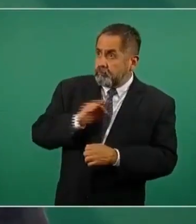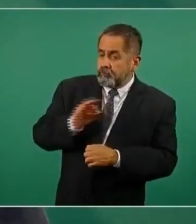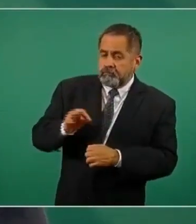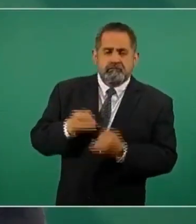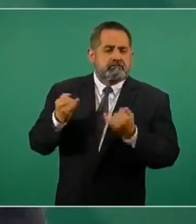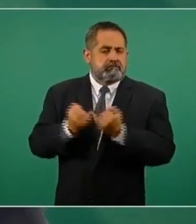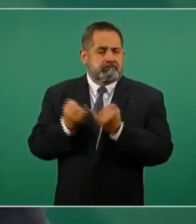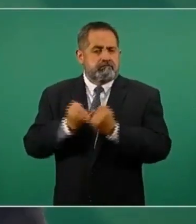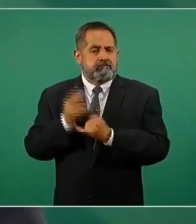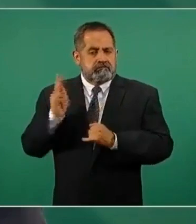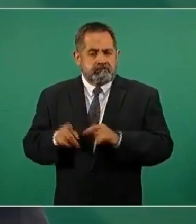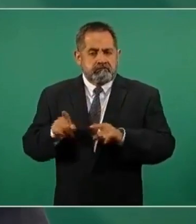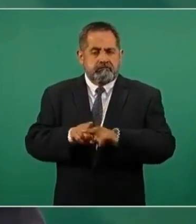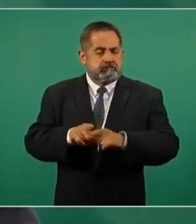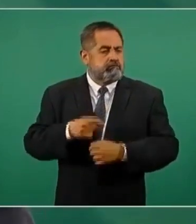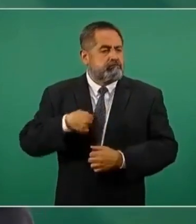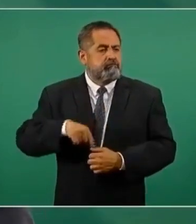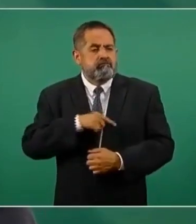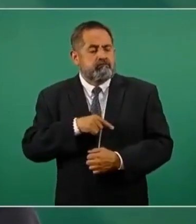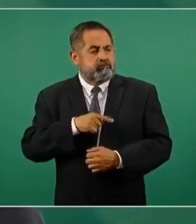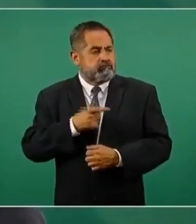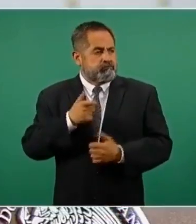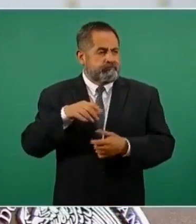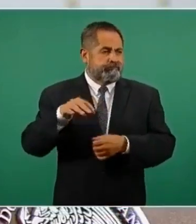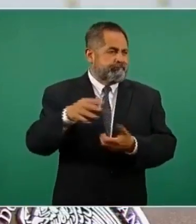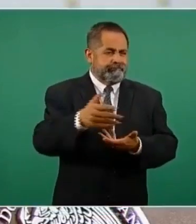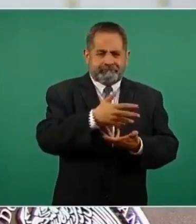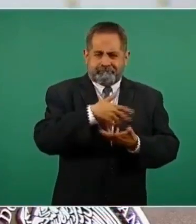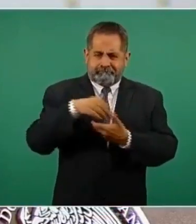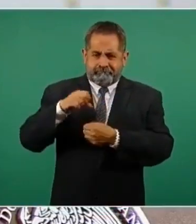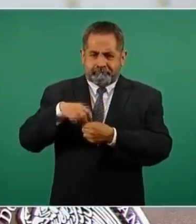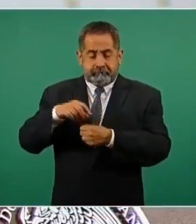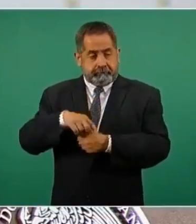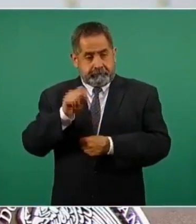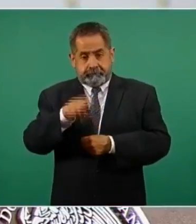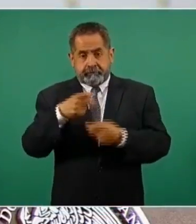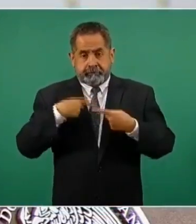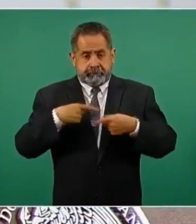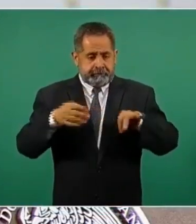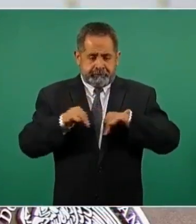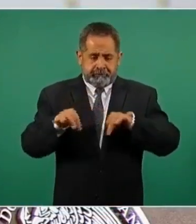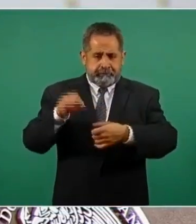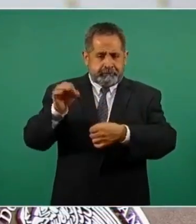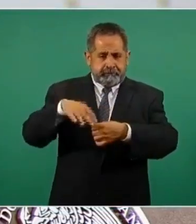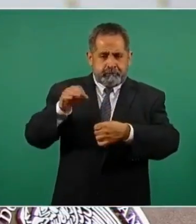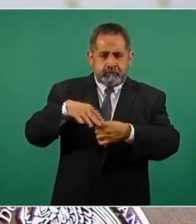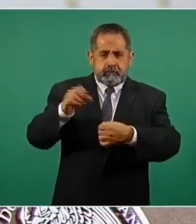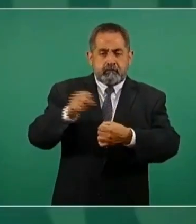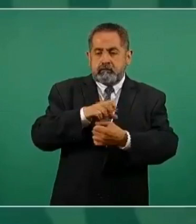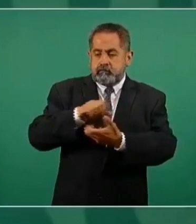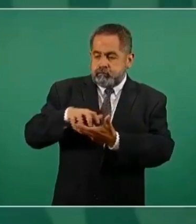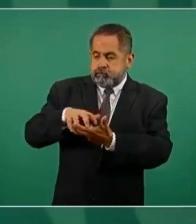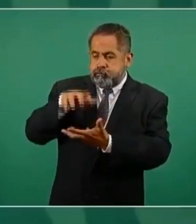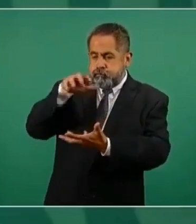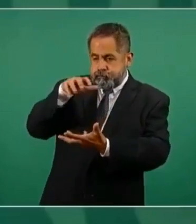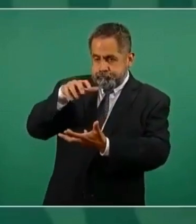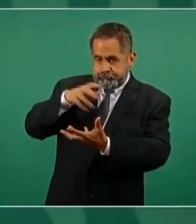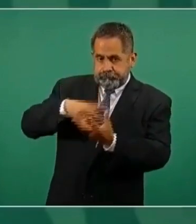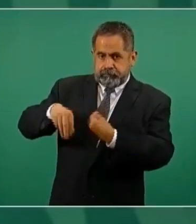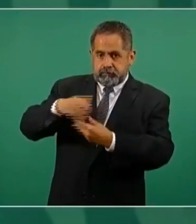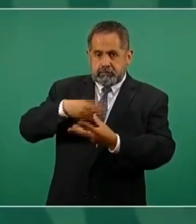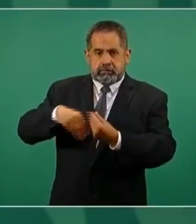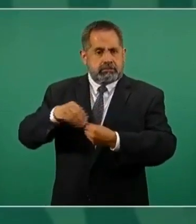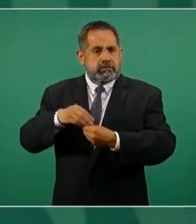de poder acumular cantidades importantes de los ahorros de los mexicanos que puedan ser utilizadas por nuestro